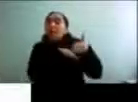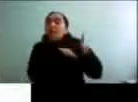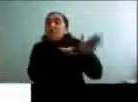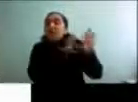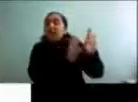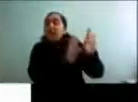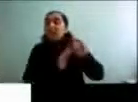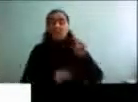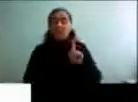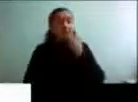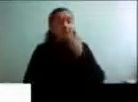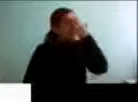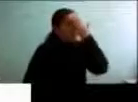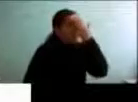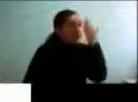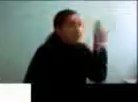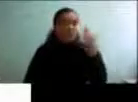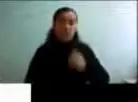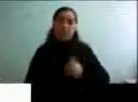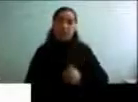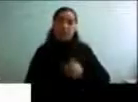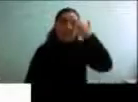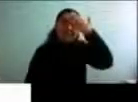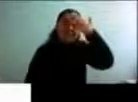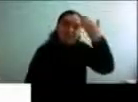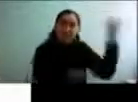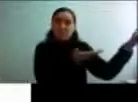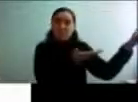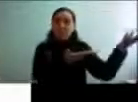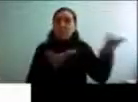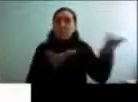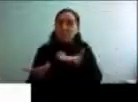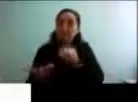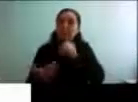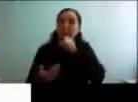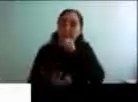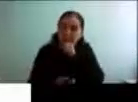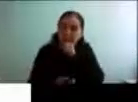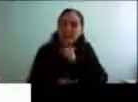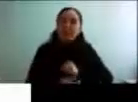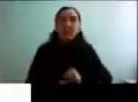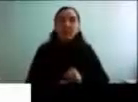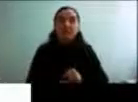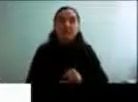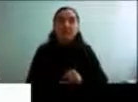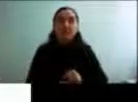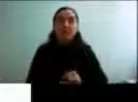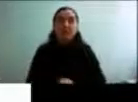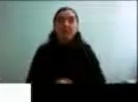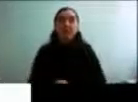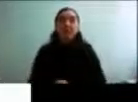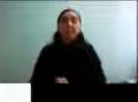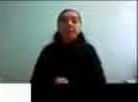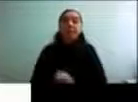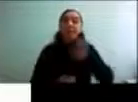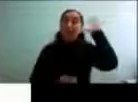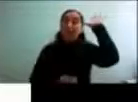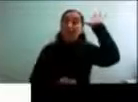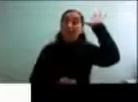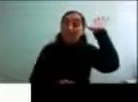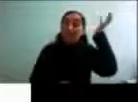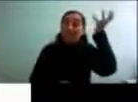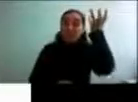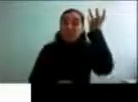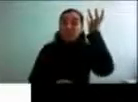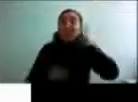no, se enfrentan, se les hace pasar y uno genera herramientas para poder hacer esto. La madurez, por lo tanto, se